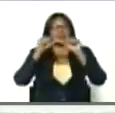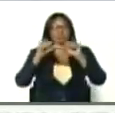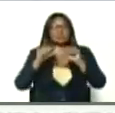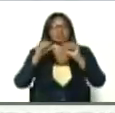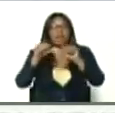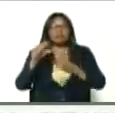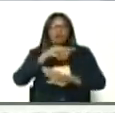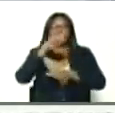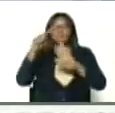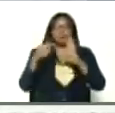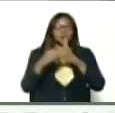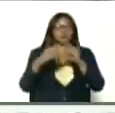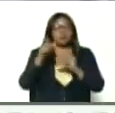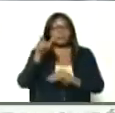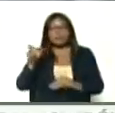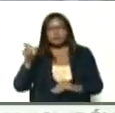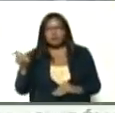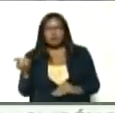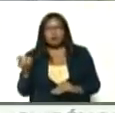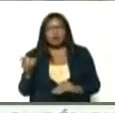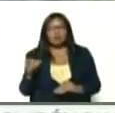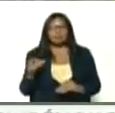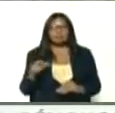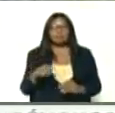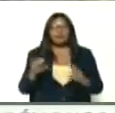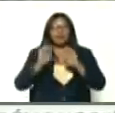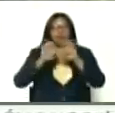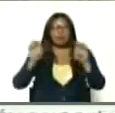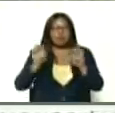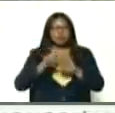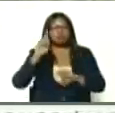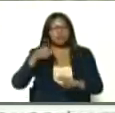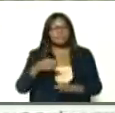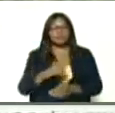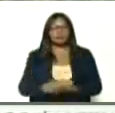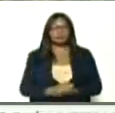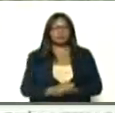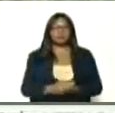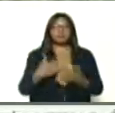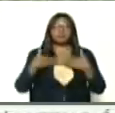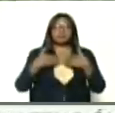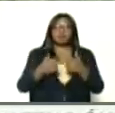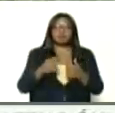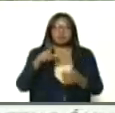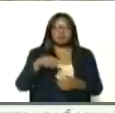llegar al 100% del personal, de educación también, además de salud,